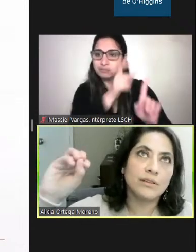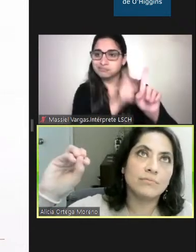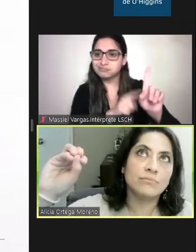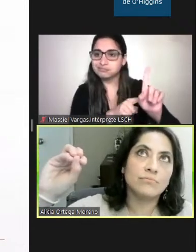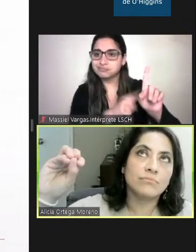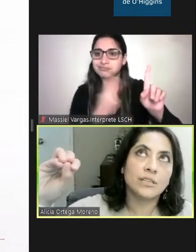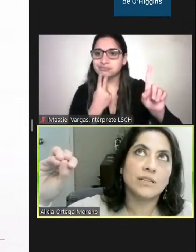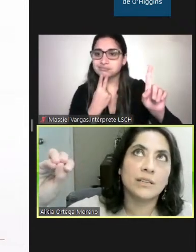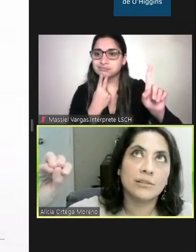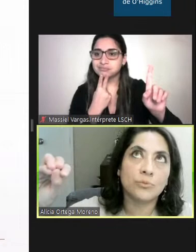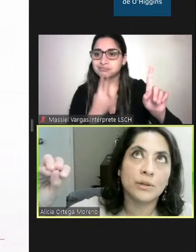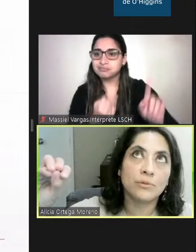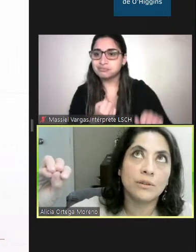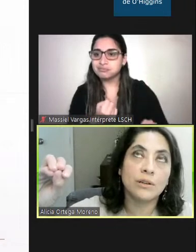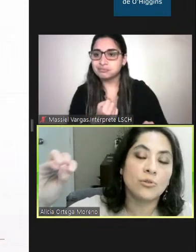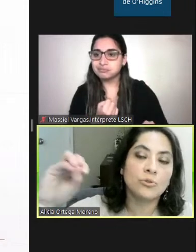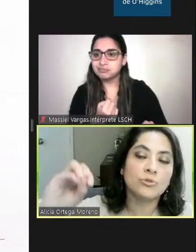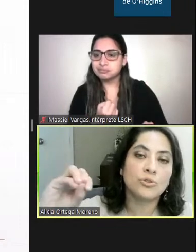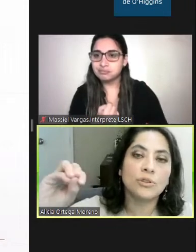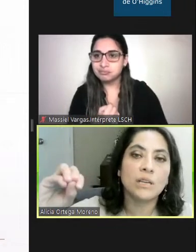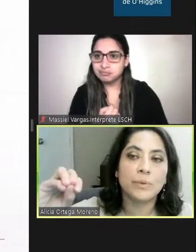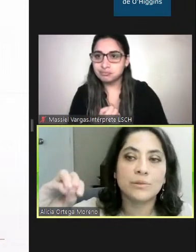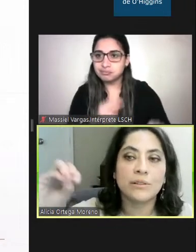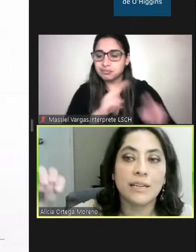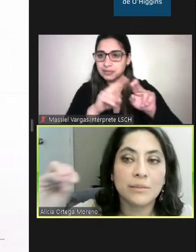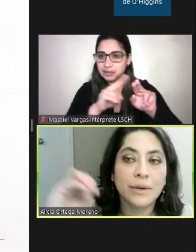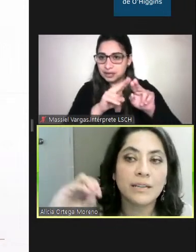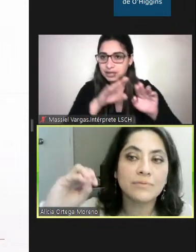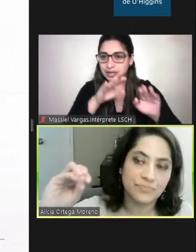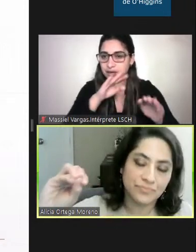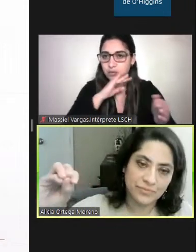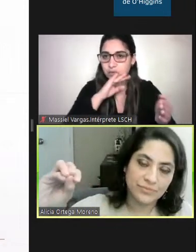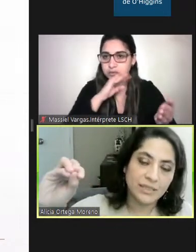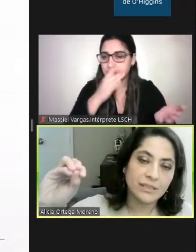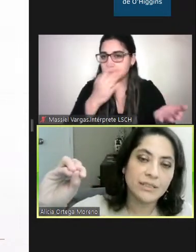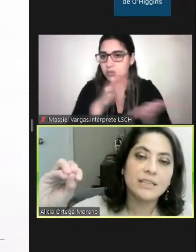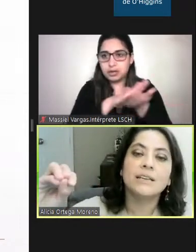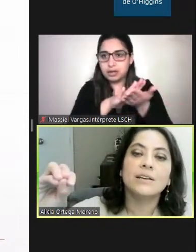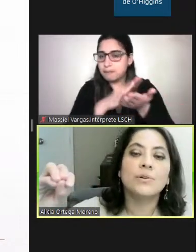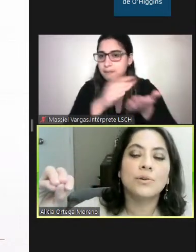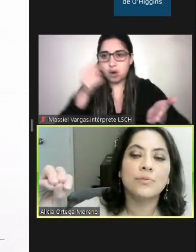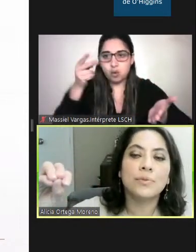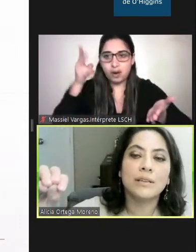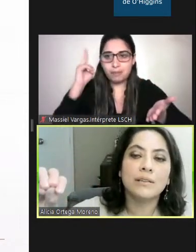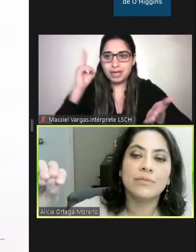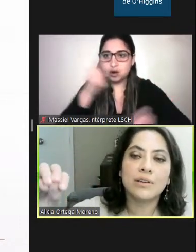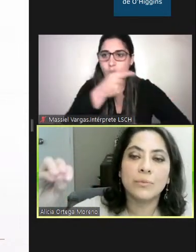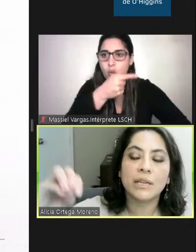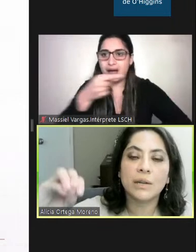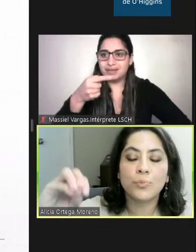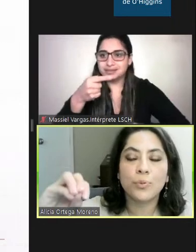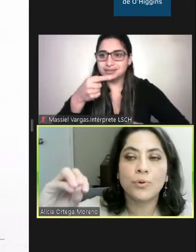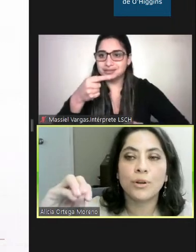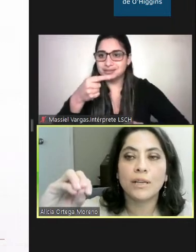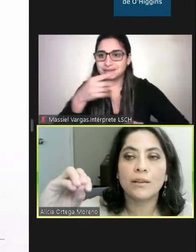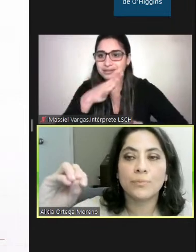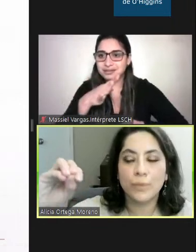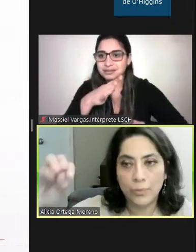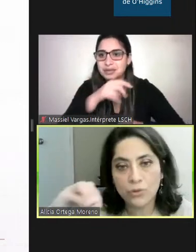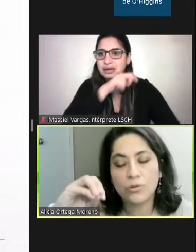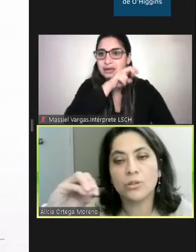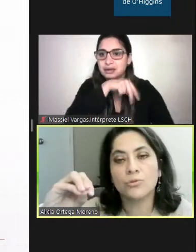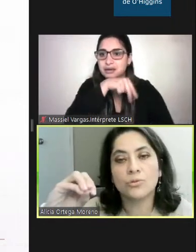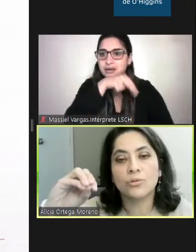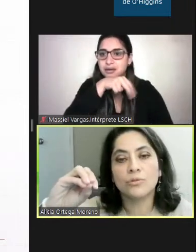debe, tiene que tomar una locomoción que pasa una vez a la semana, ¿ya? O bien debe caminar por